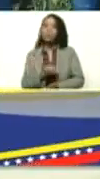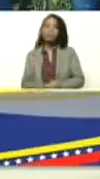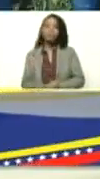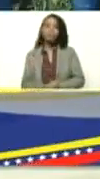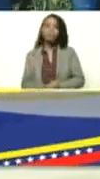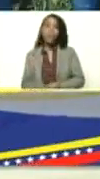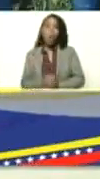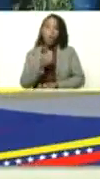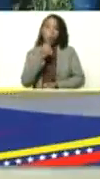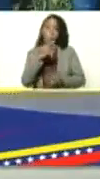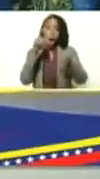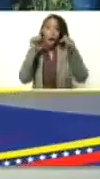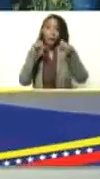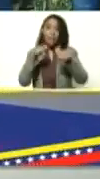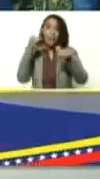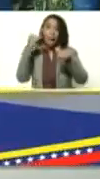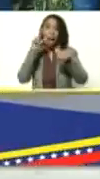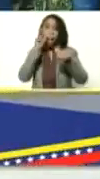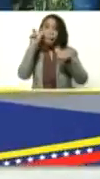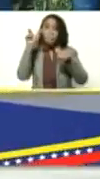bueno aquí tenemos a Fernando